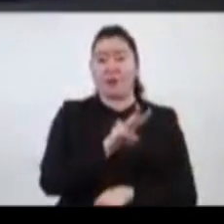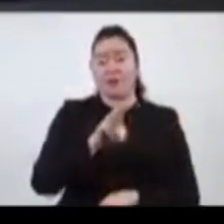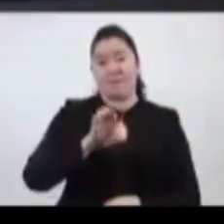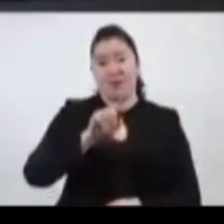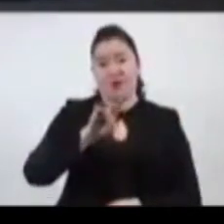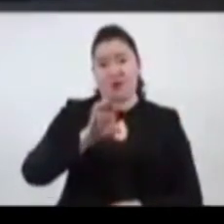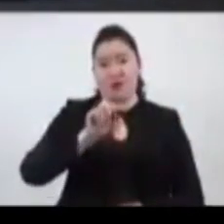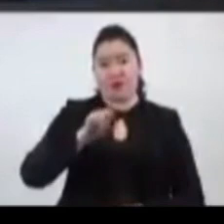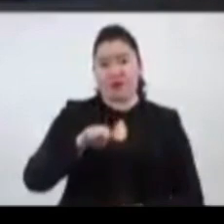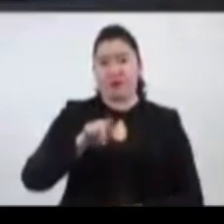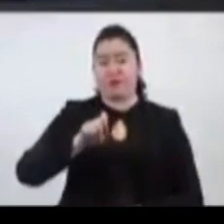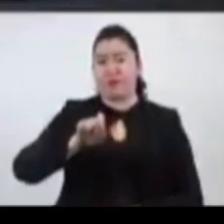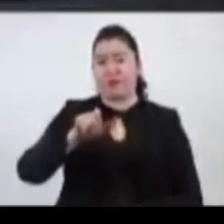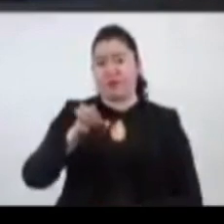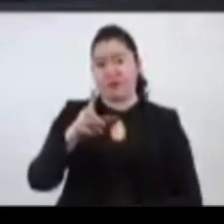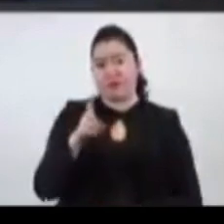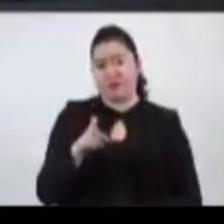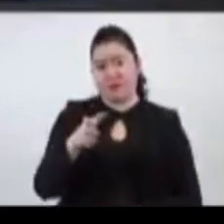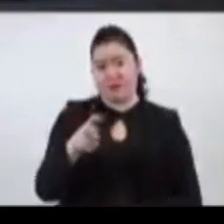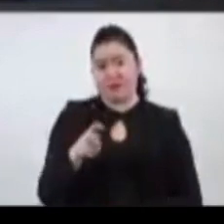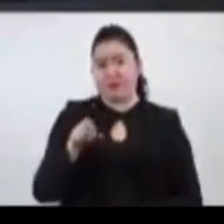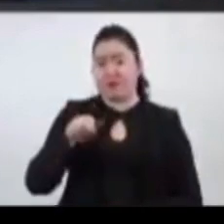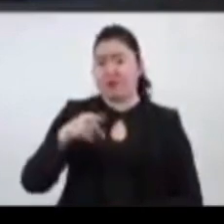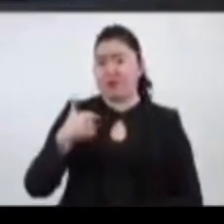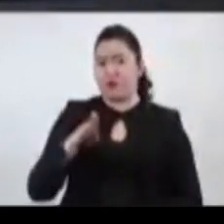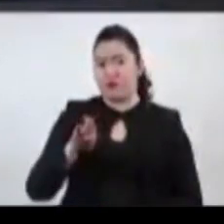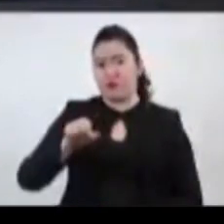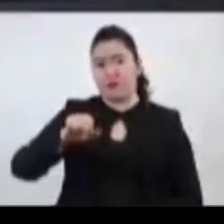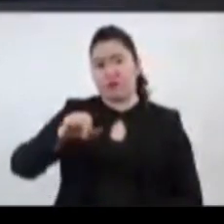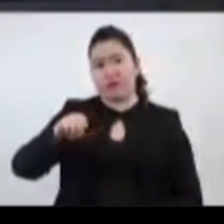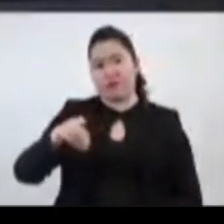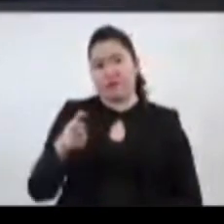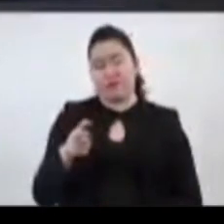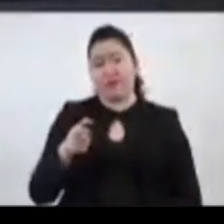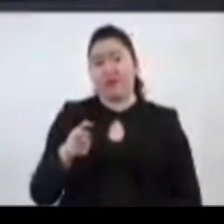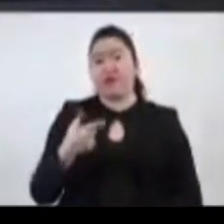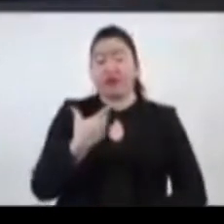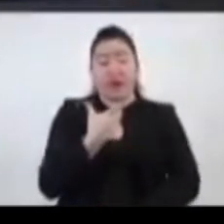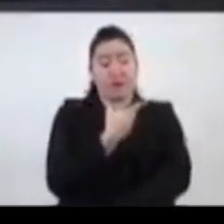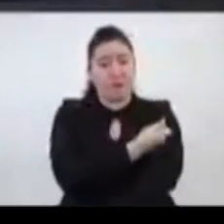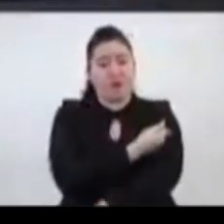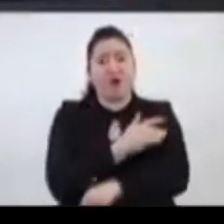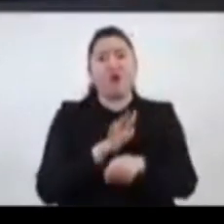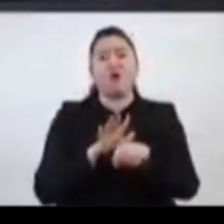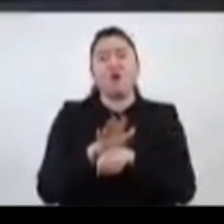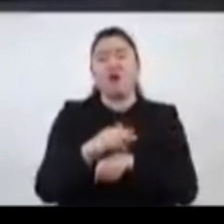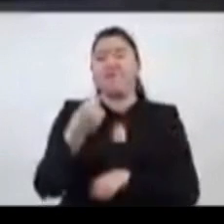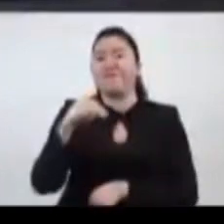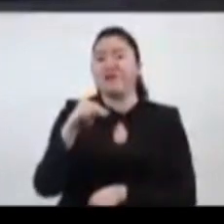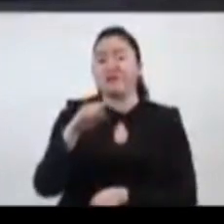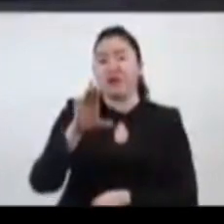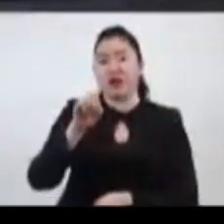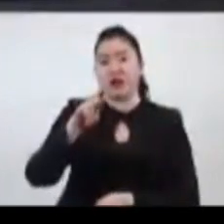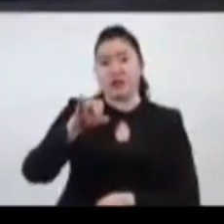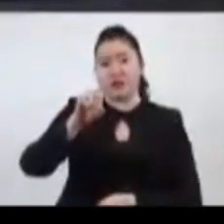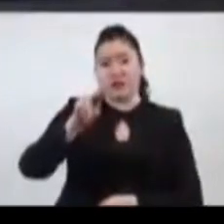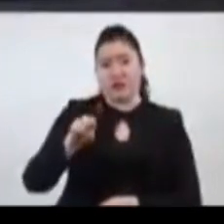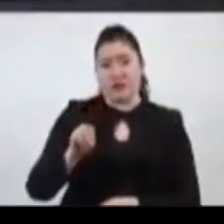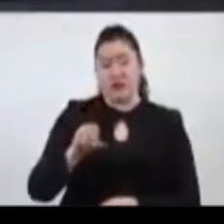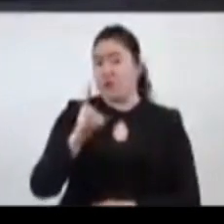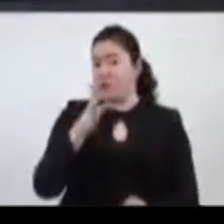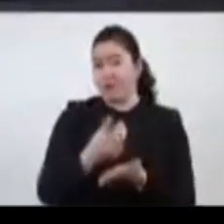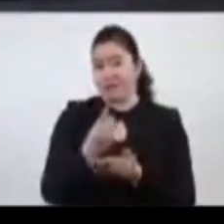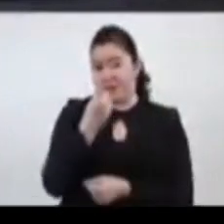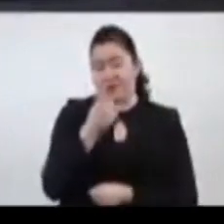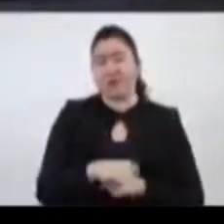.cdmx.gov.mx se van a vacunar con la vacuna CanSino, que es de una sola dosis, del